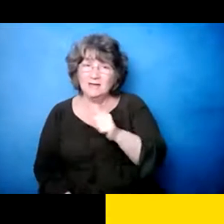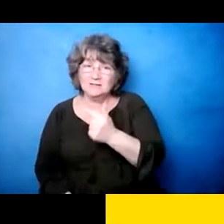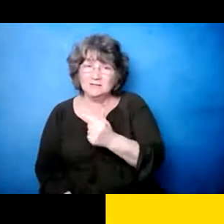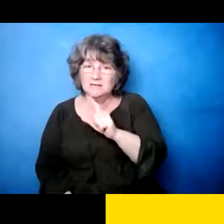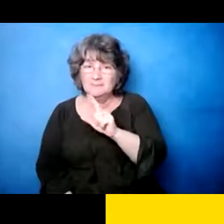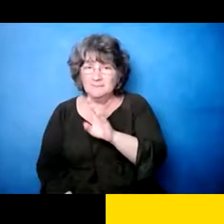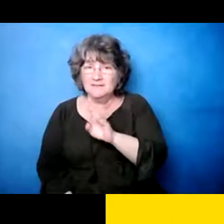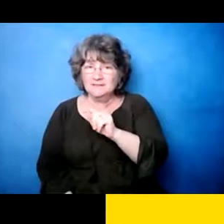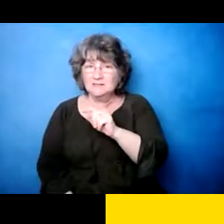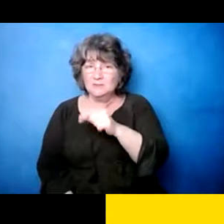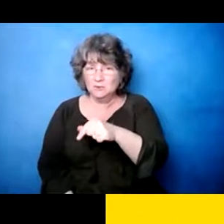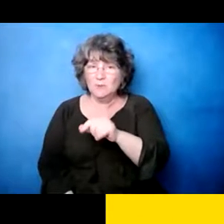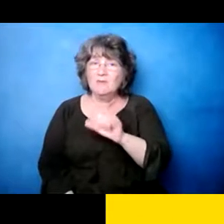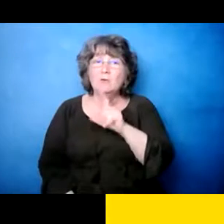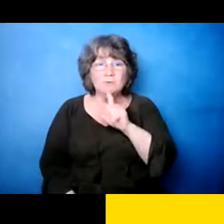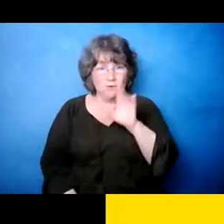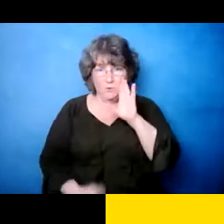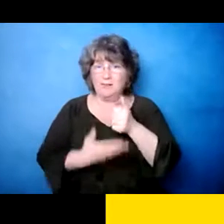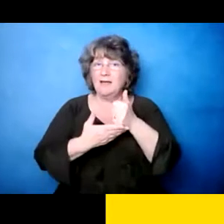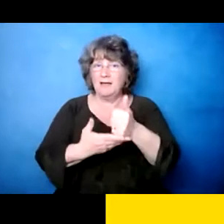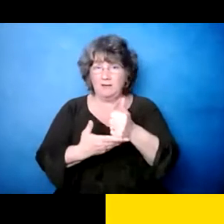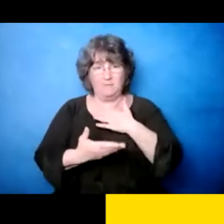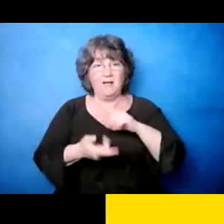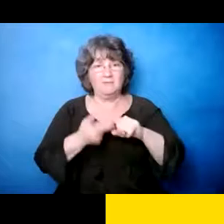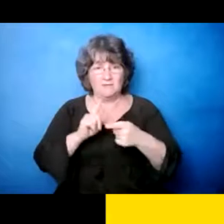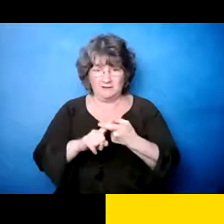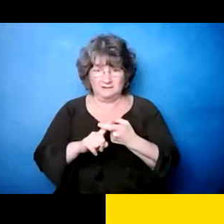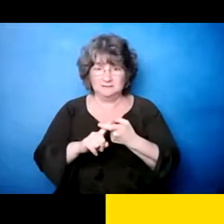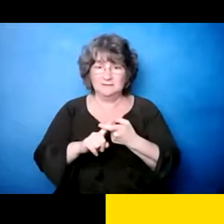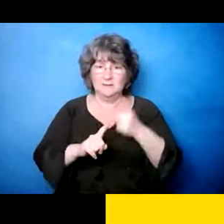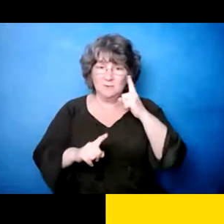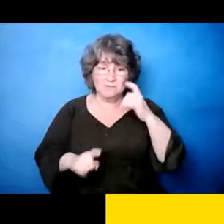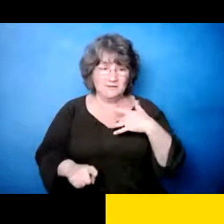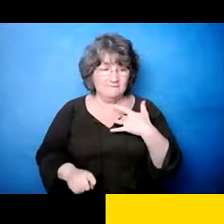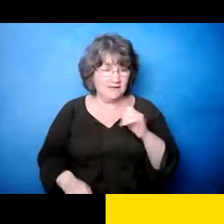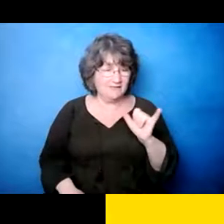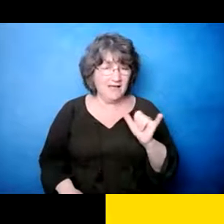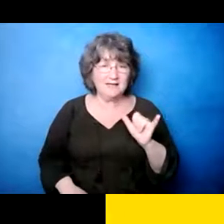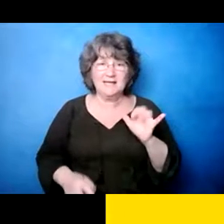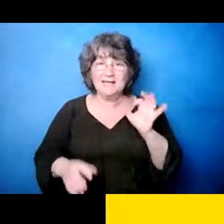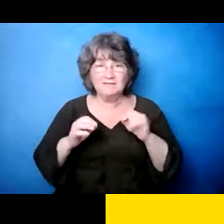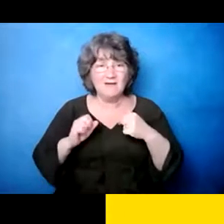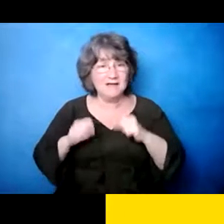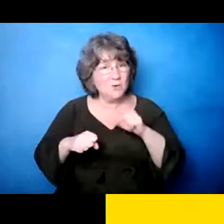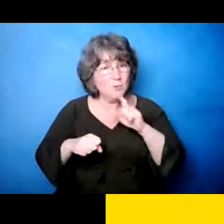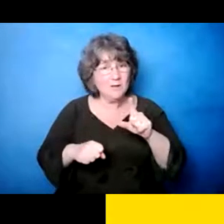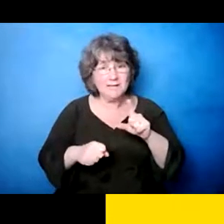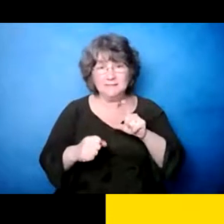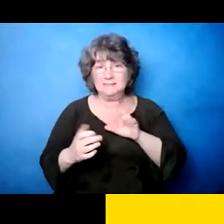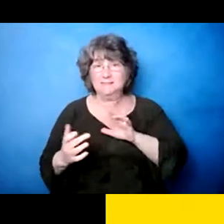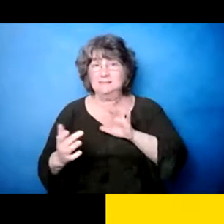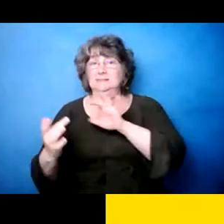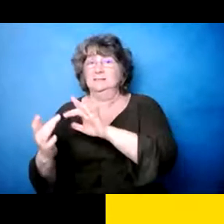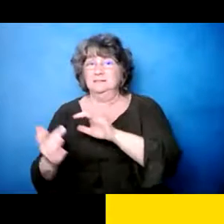en ambos lados. Y, y entonces yo me siento como que si yo, si, como que si yo puedo,